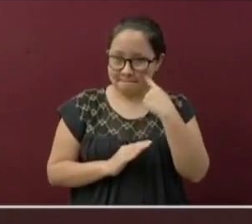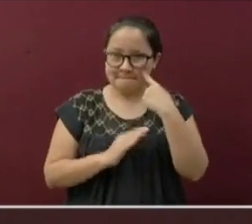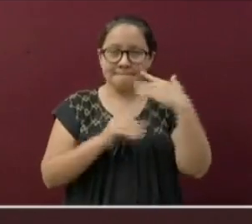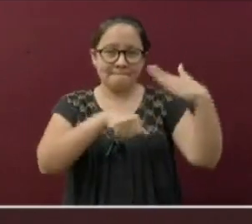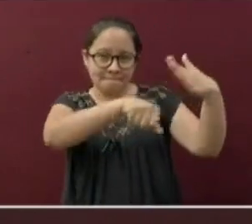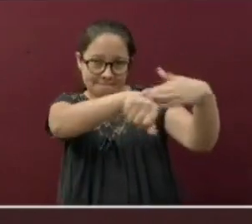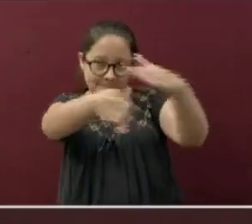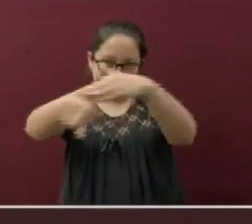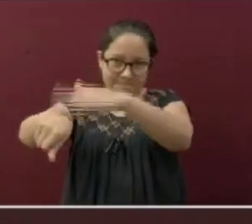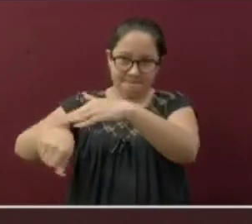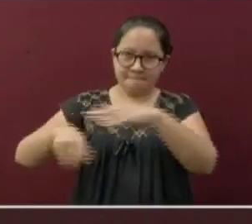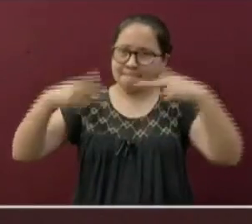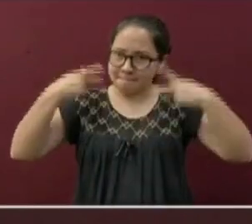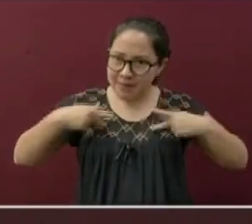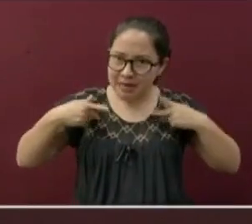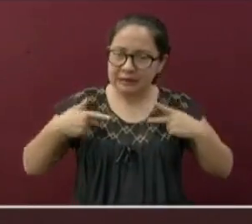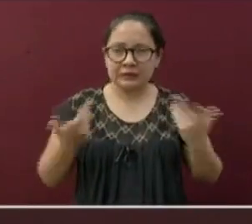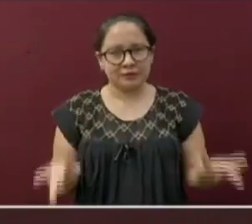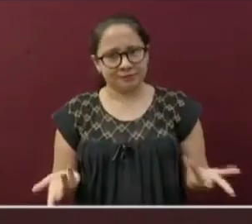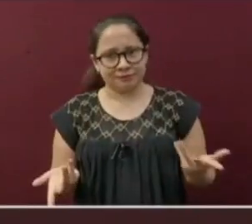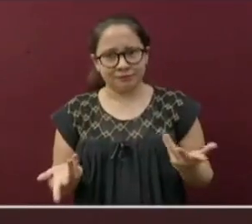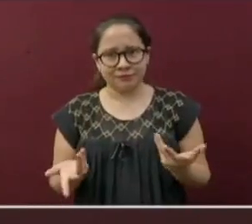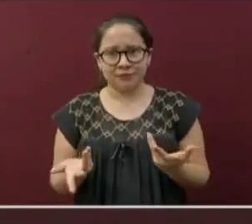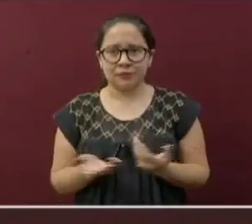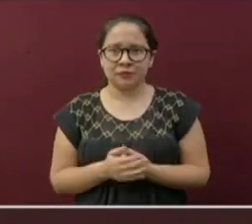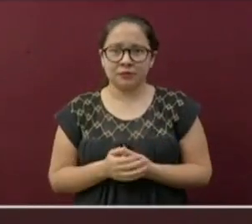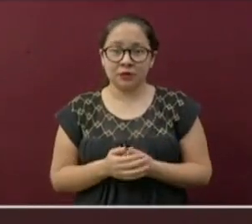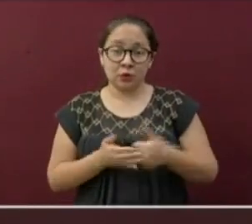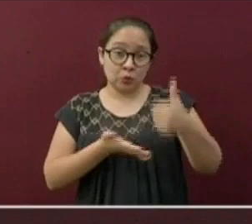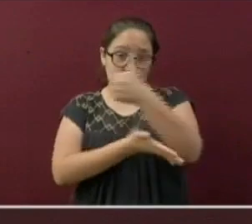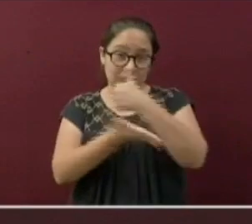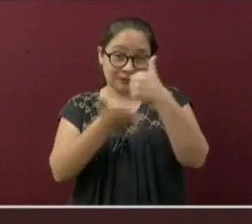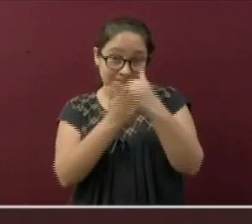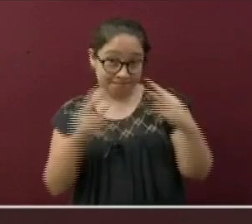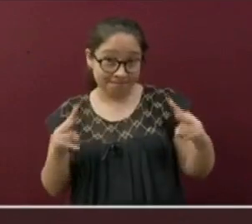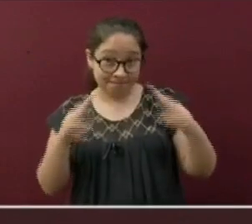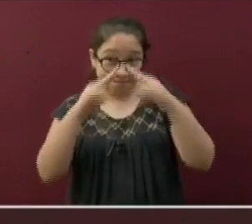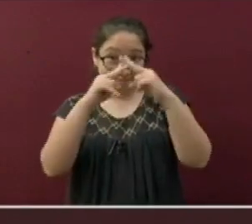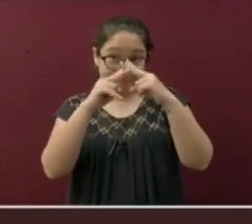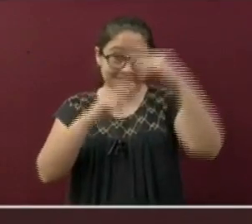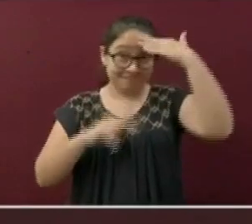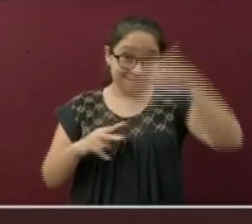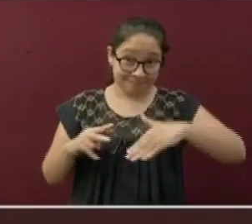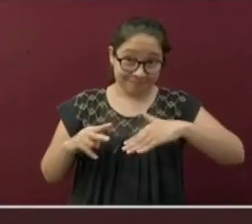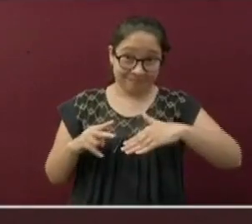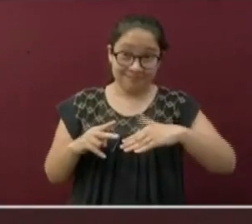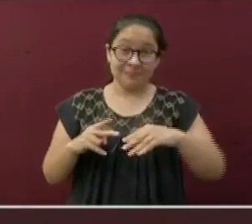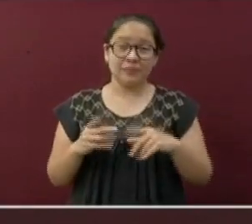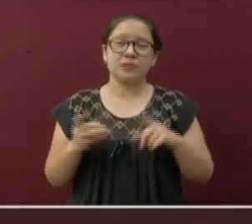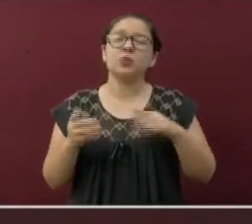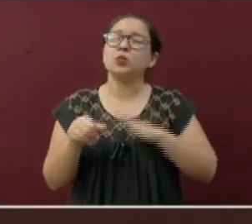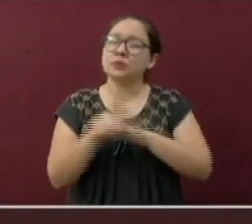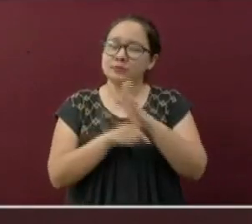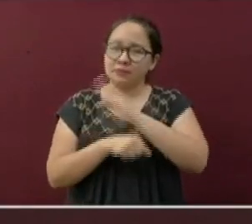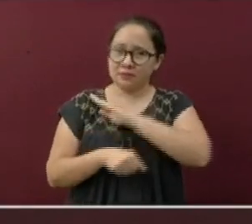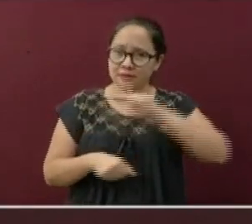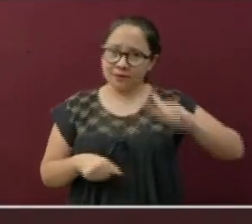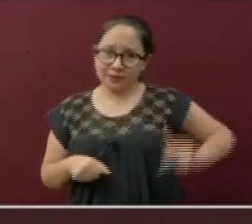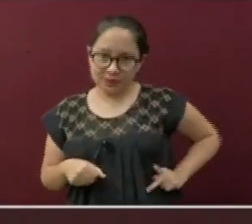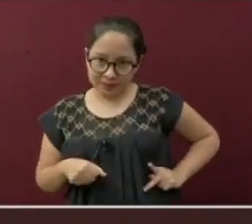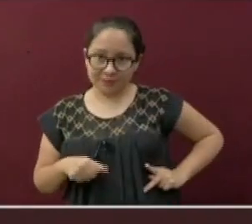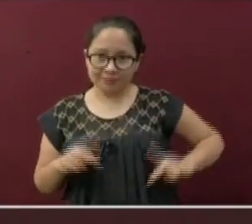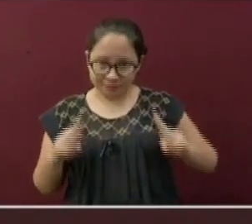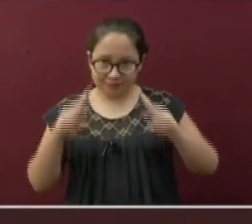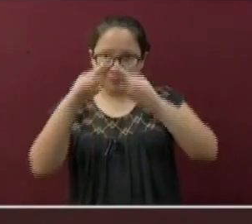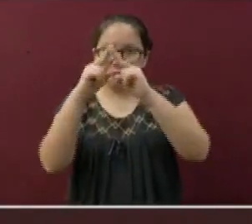a nuestro pueblo, a la ciudad de Poza Rica principalmente, que incluye la cabecera del municipio de